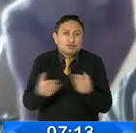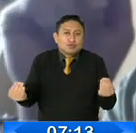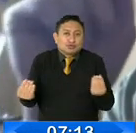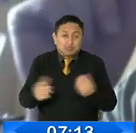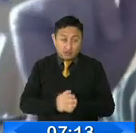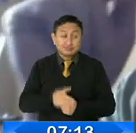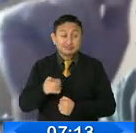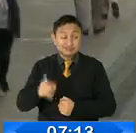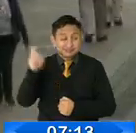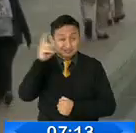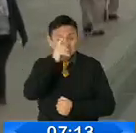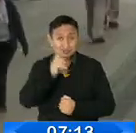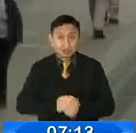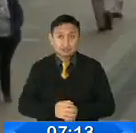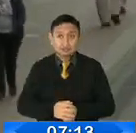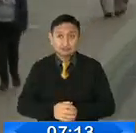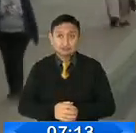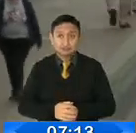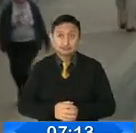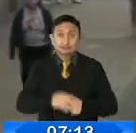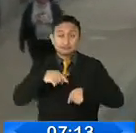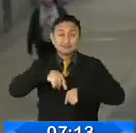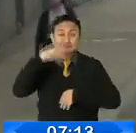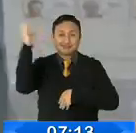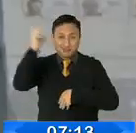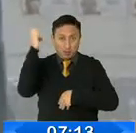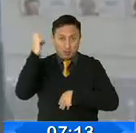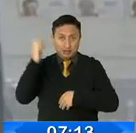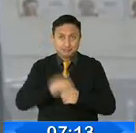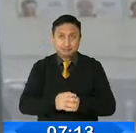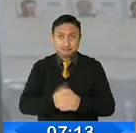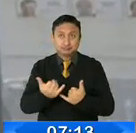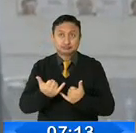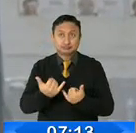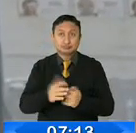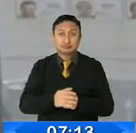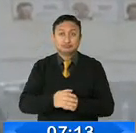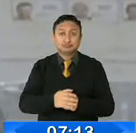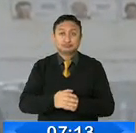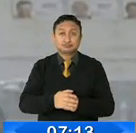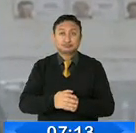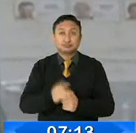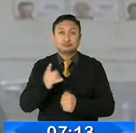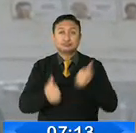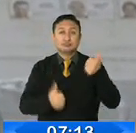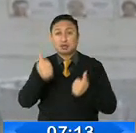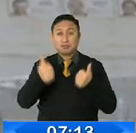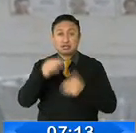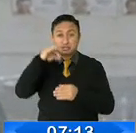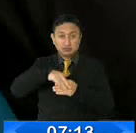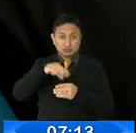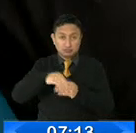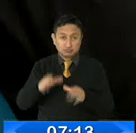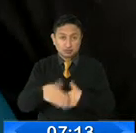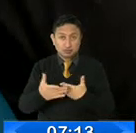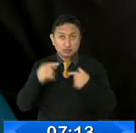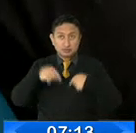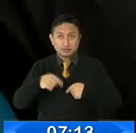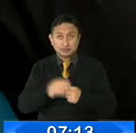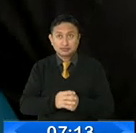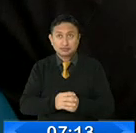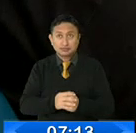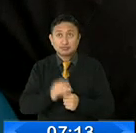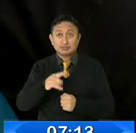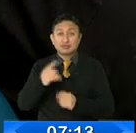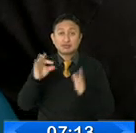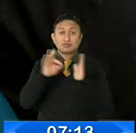complicado. Mientras dure la pandemia, el escenario de mayor disputa de la campaña electoral se desarrollará en las